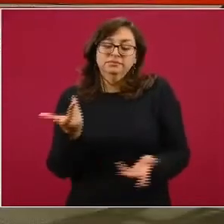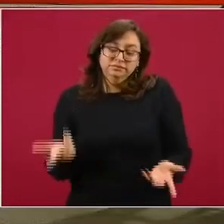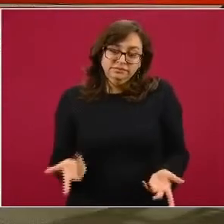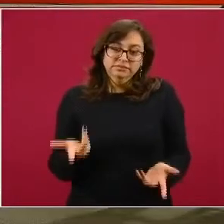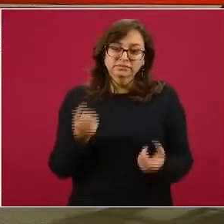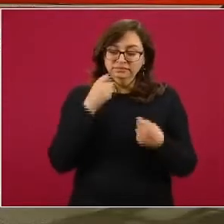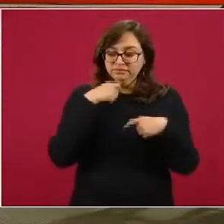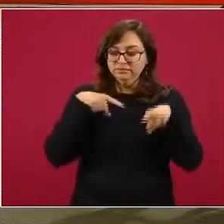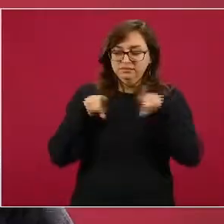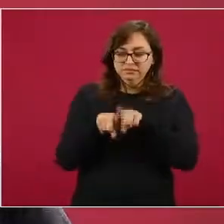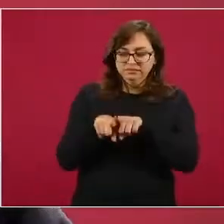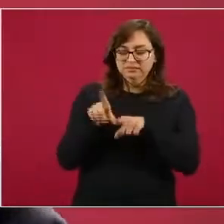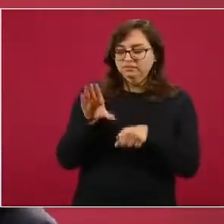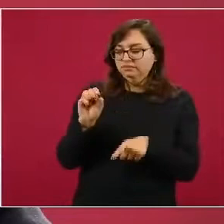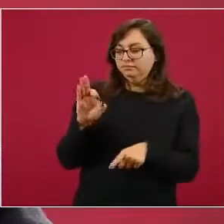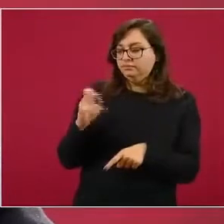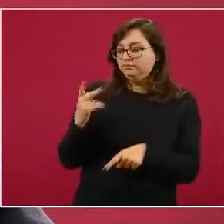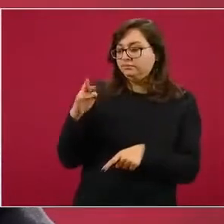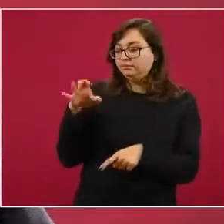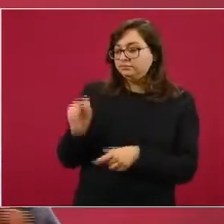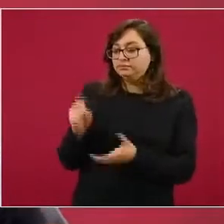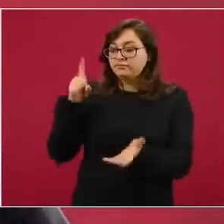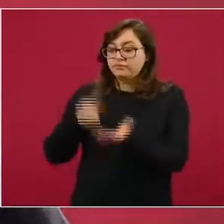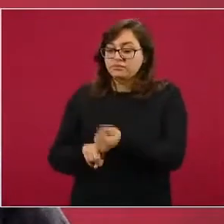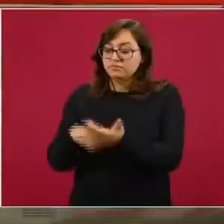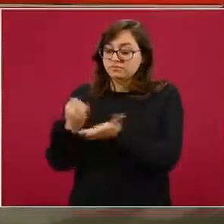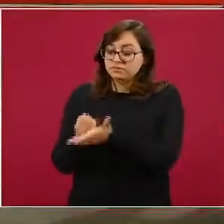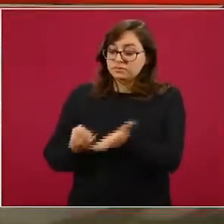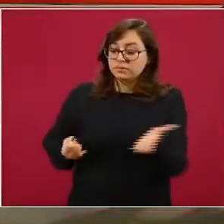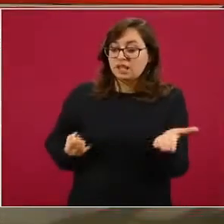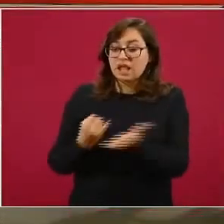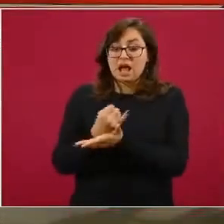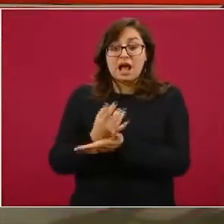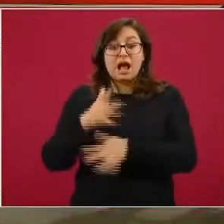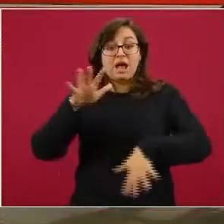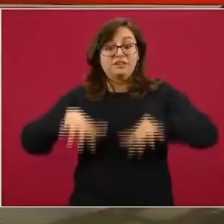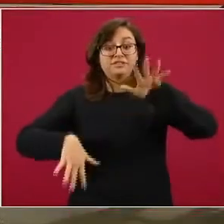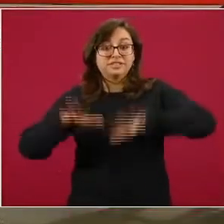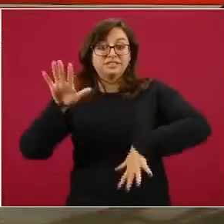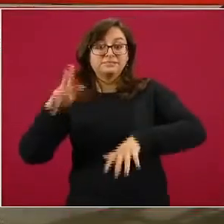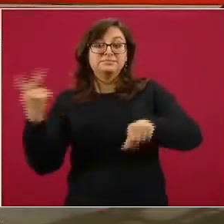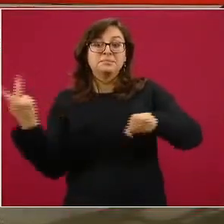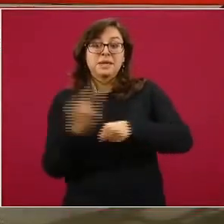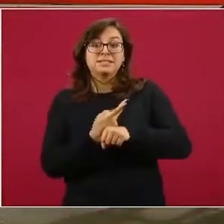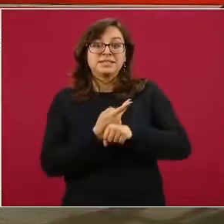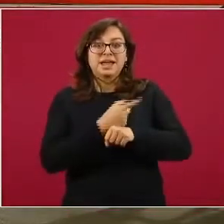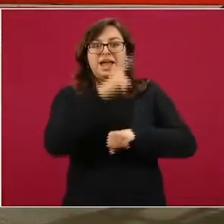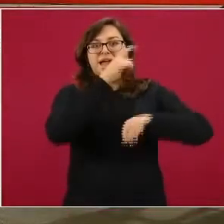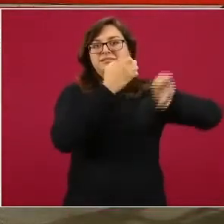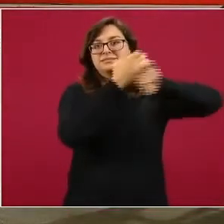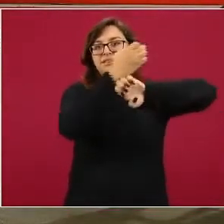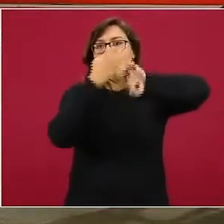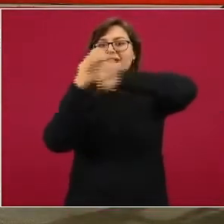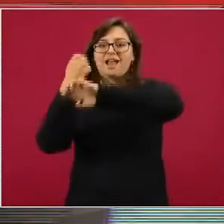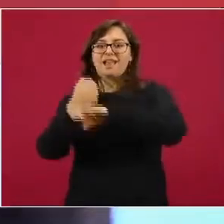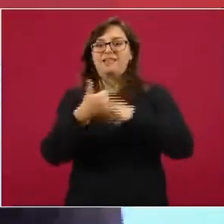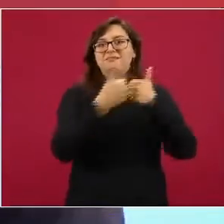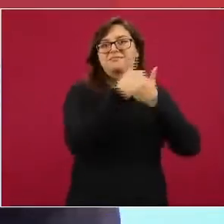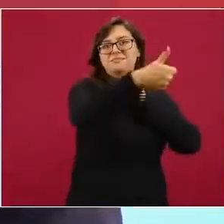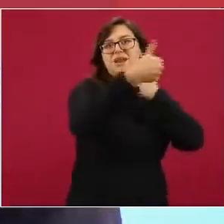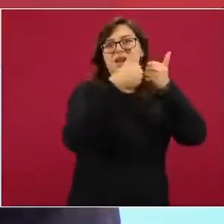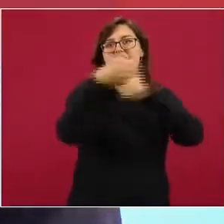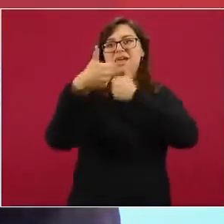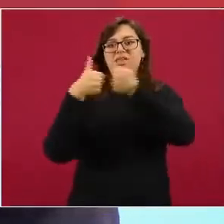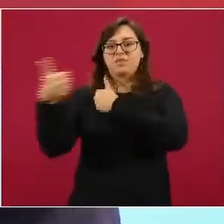comisiones o direcciones estatales de protección contra riesgos sanitarios. Entonces,